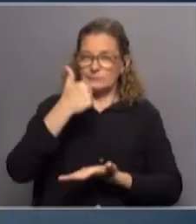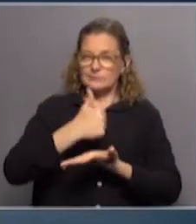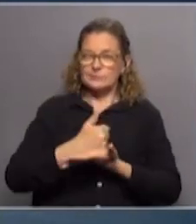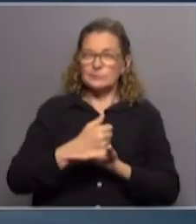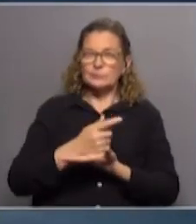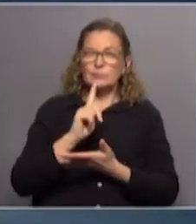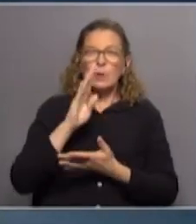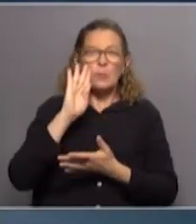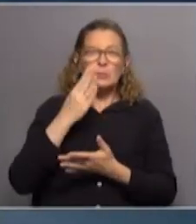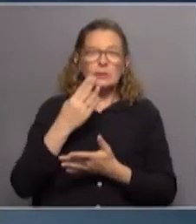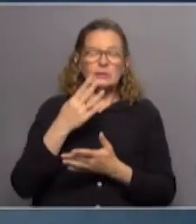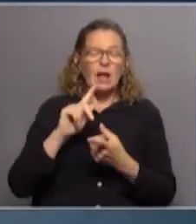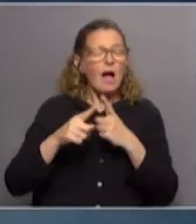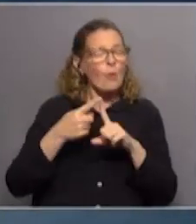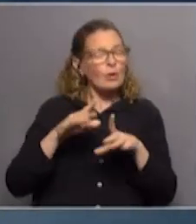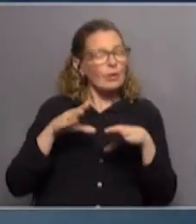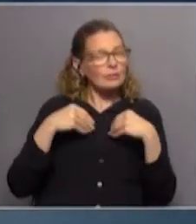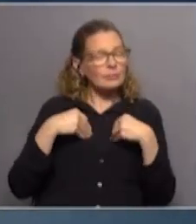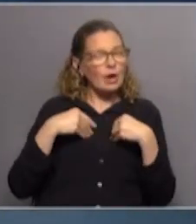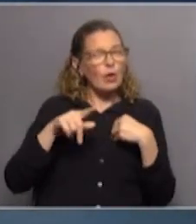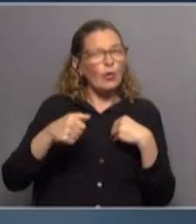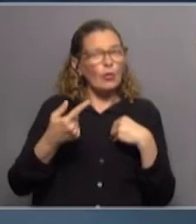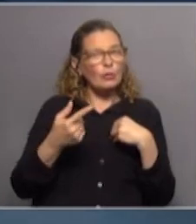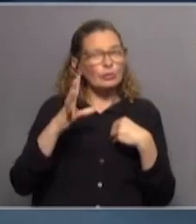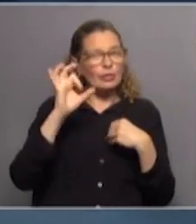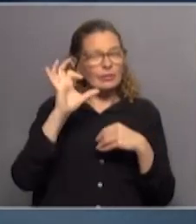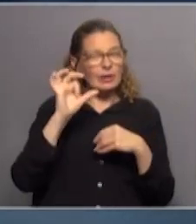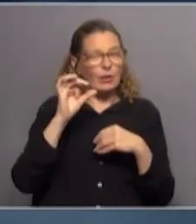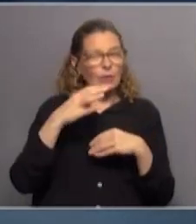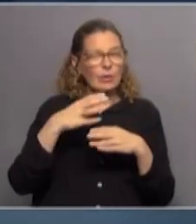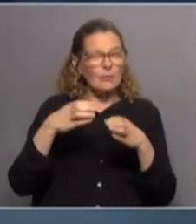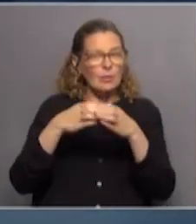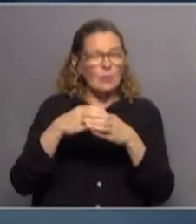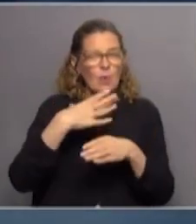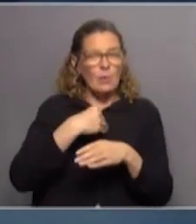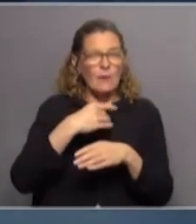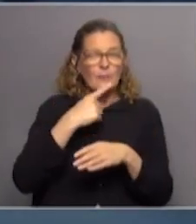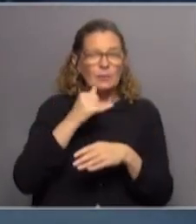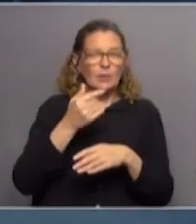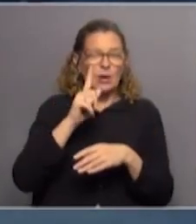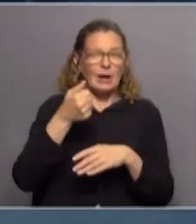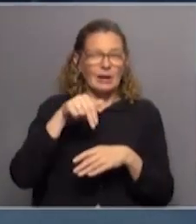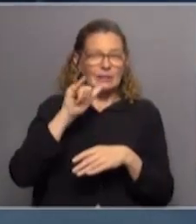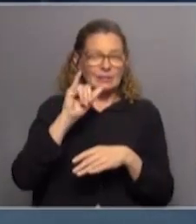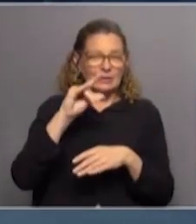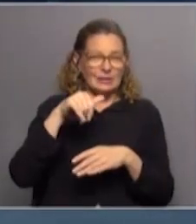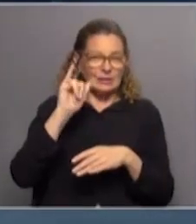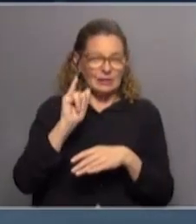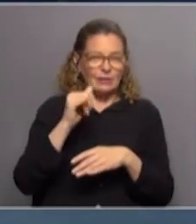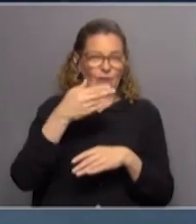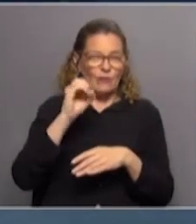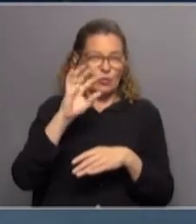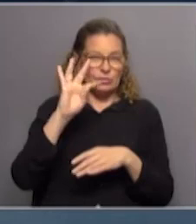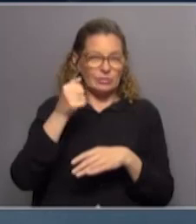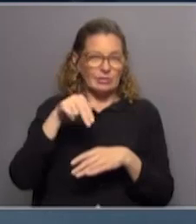parecen al menos estar tan de acuerdo son otros senadores del Partido Nacional como Jorge Gandini y Sergio Botana que pusieron unos